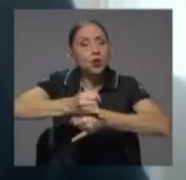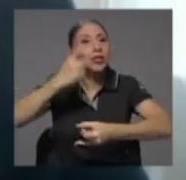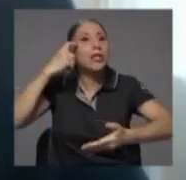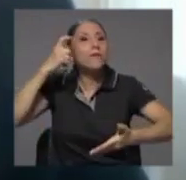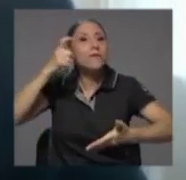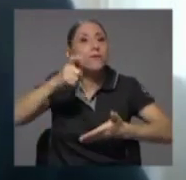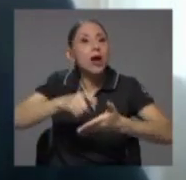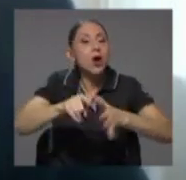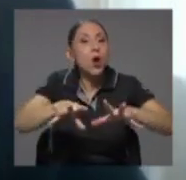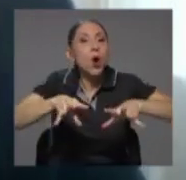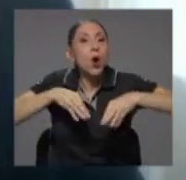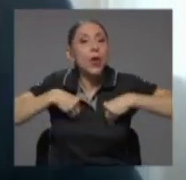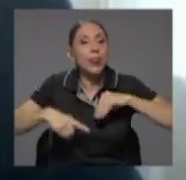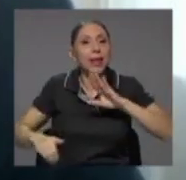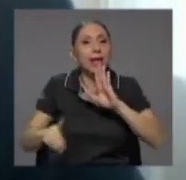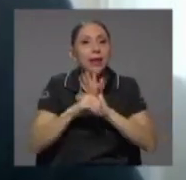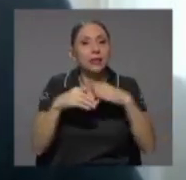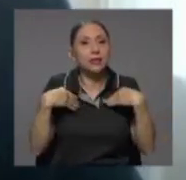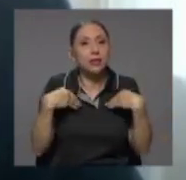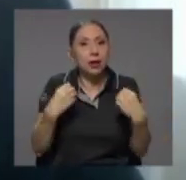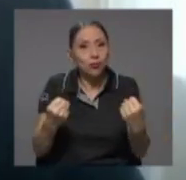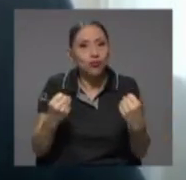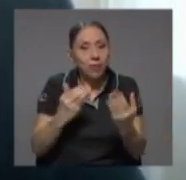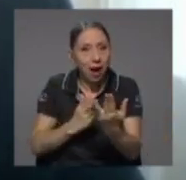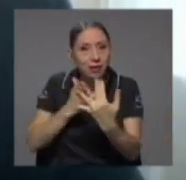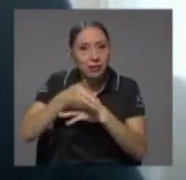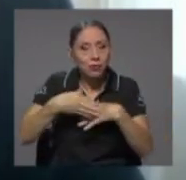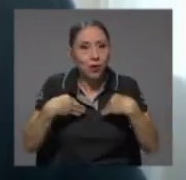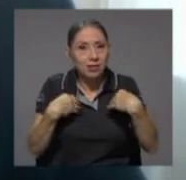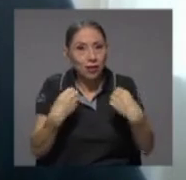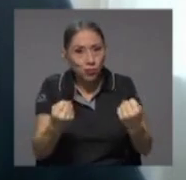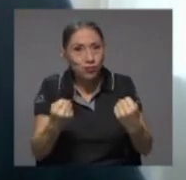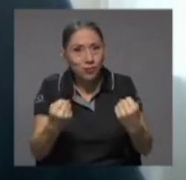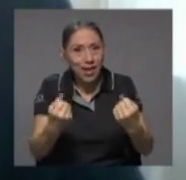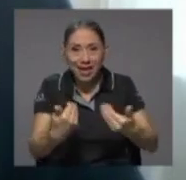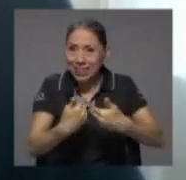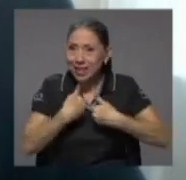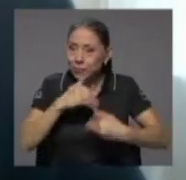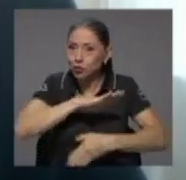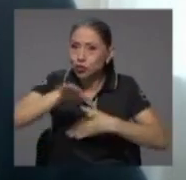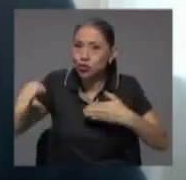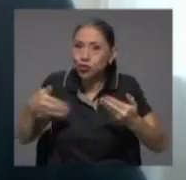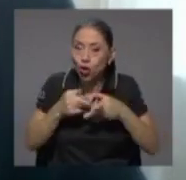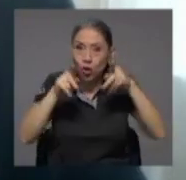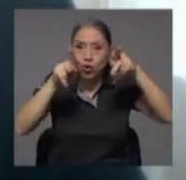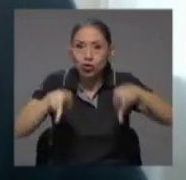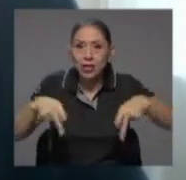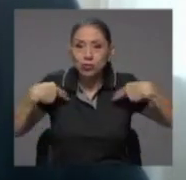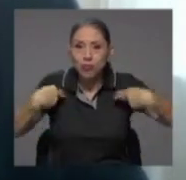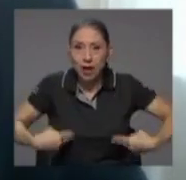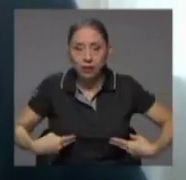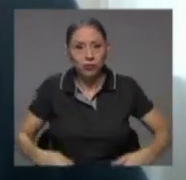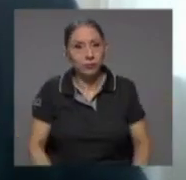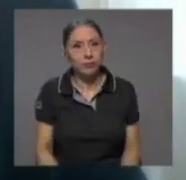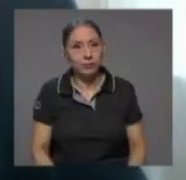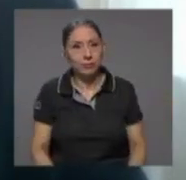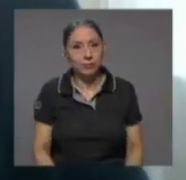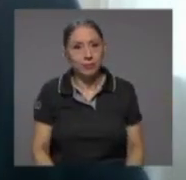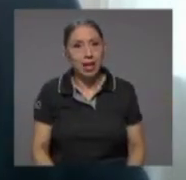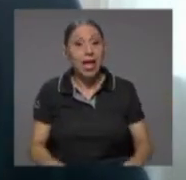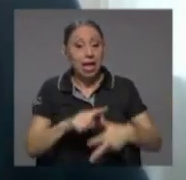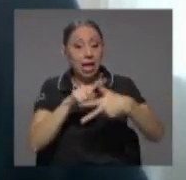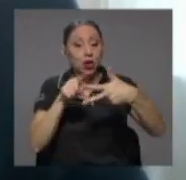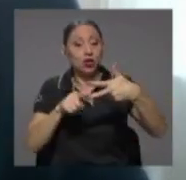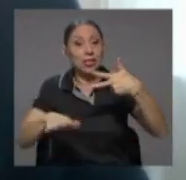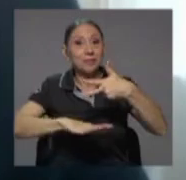salud el derecho de la salud del acceso a la salud que tenemos todos los seres humanos y en ese sentido los tres pilares